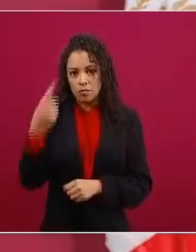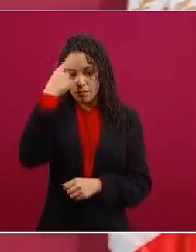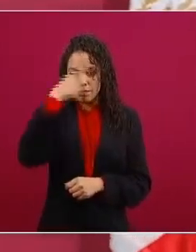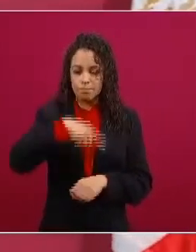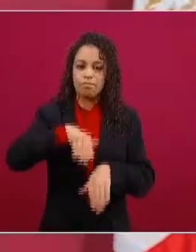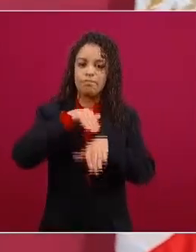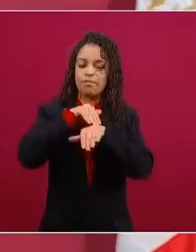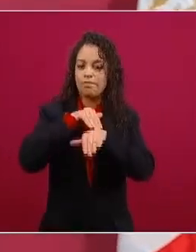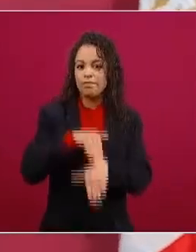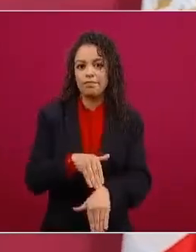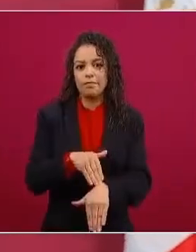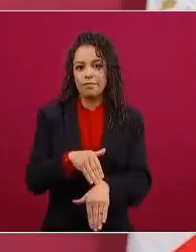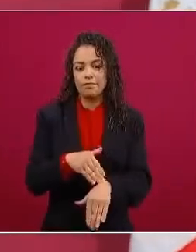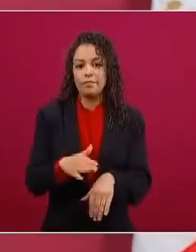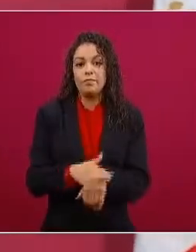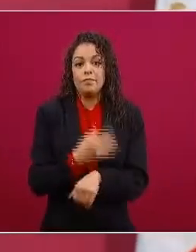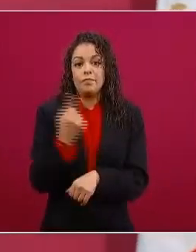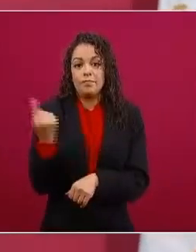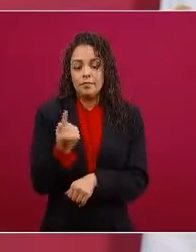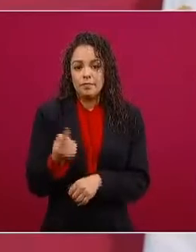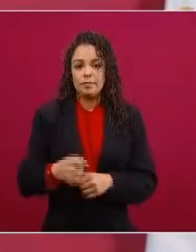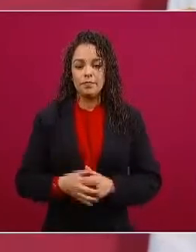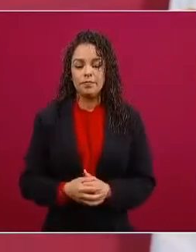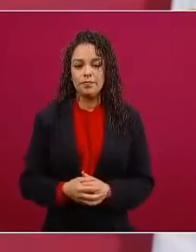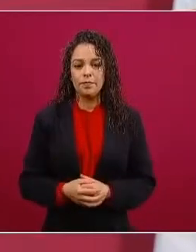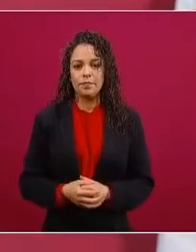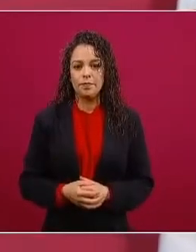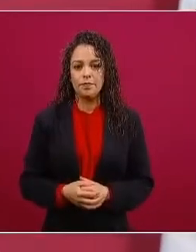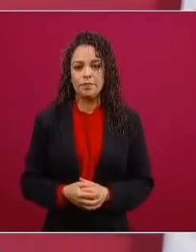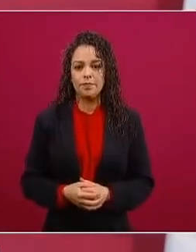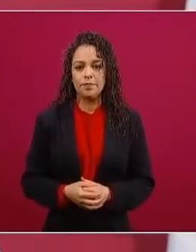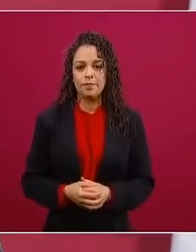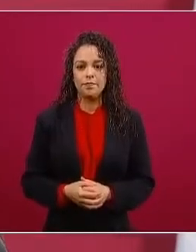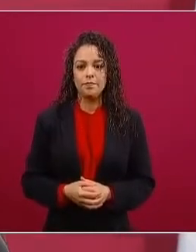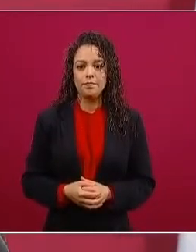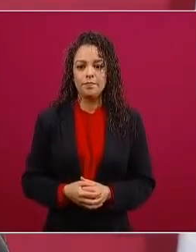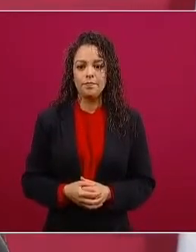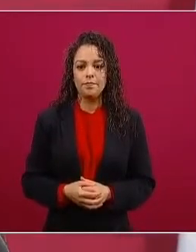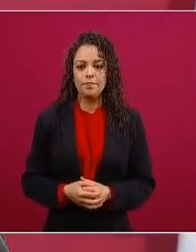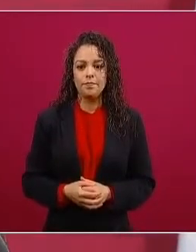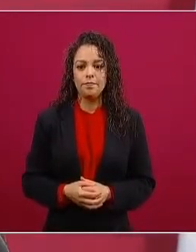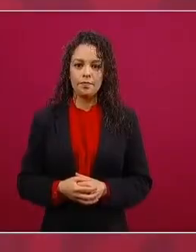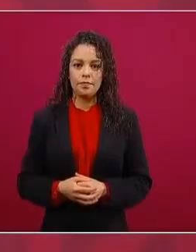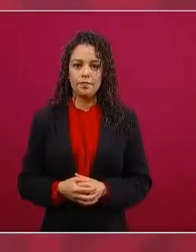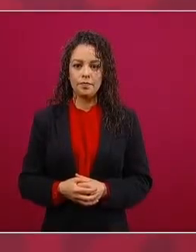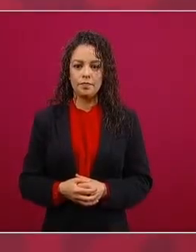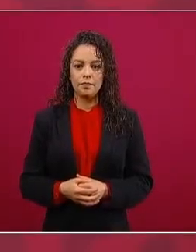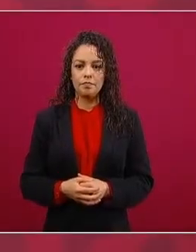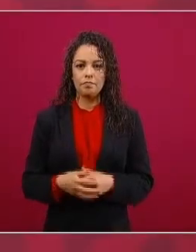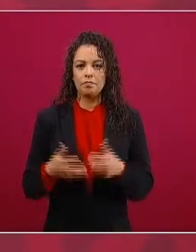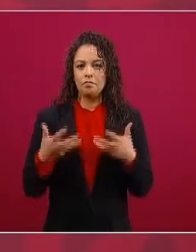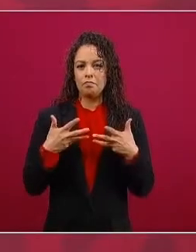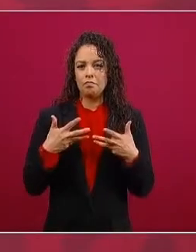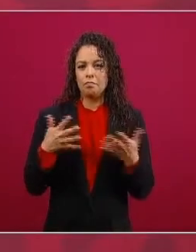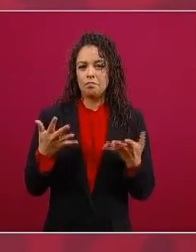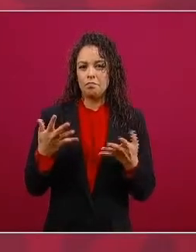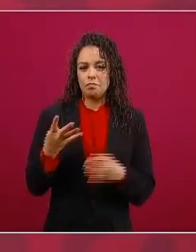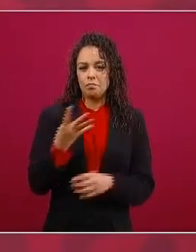habían como 400 fideicomisos